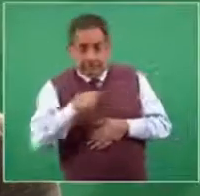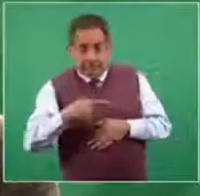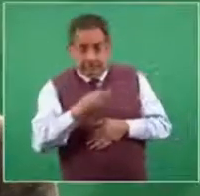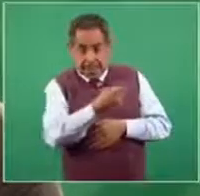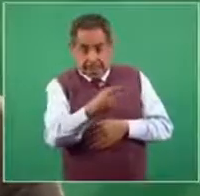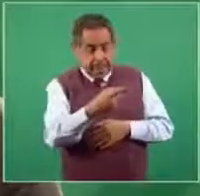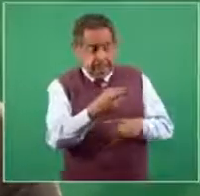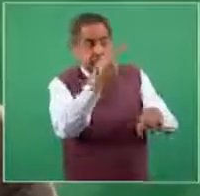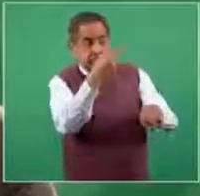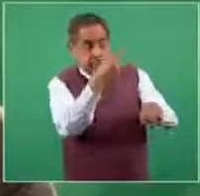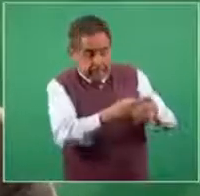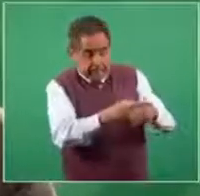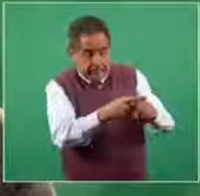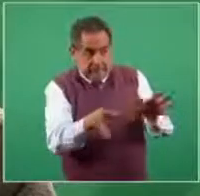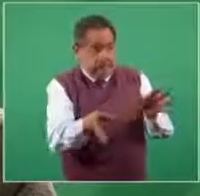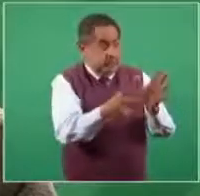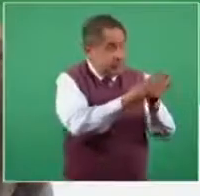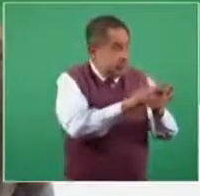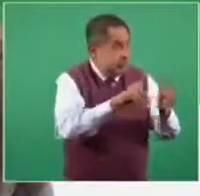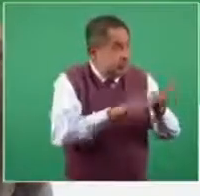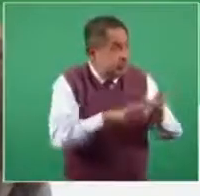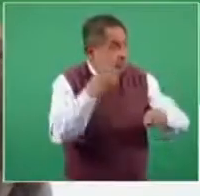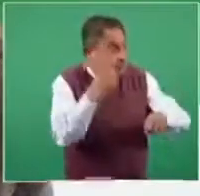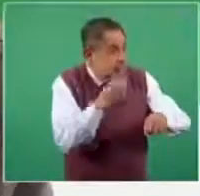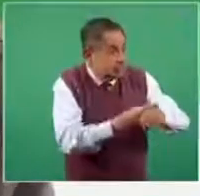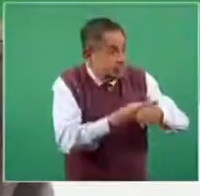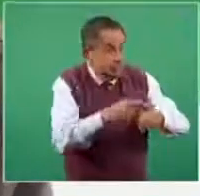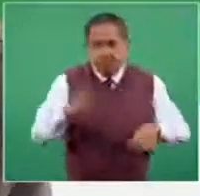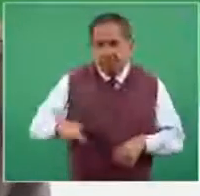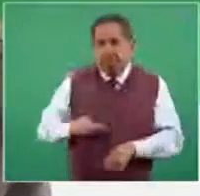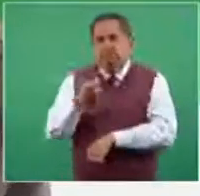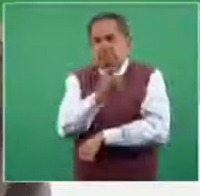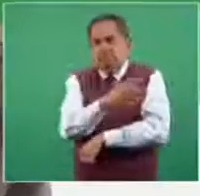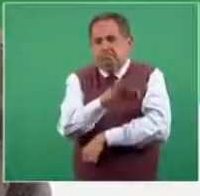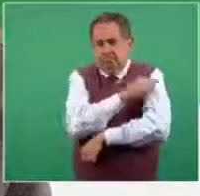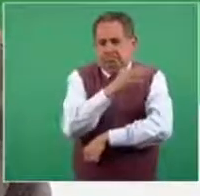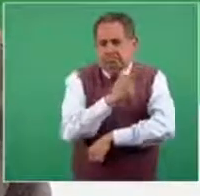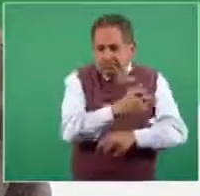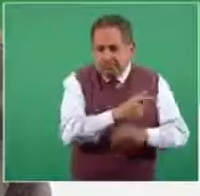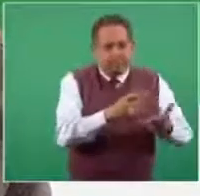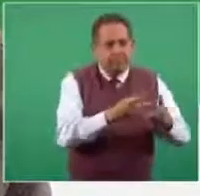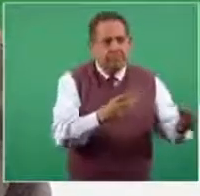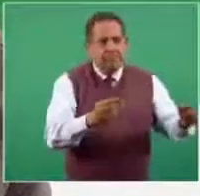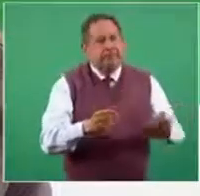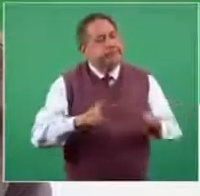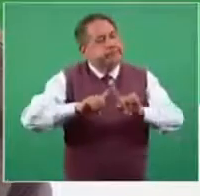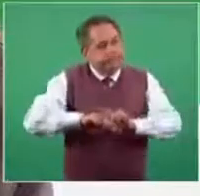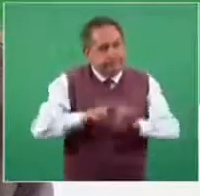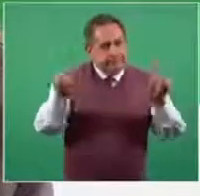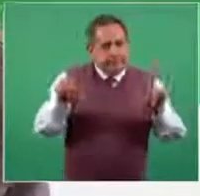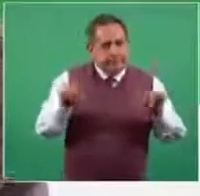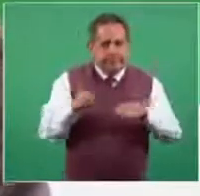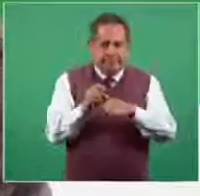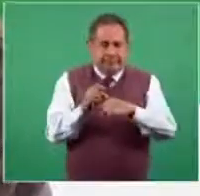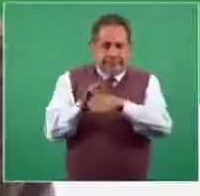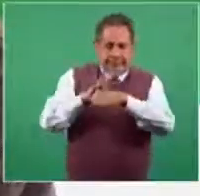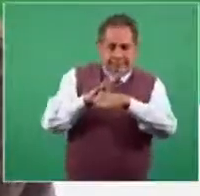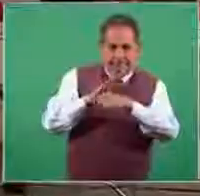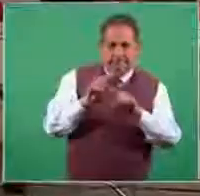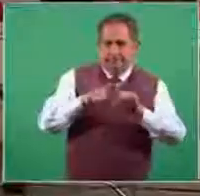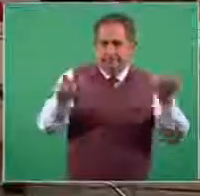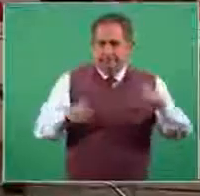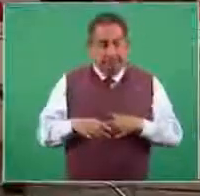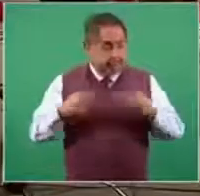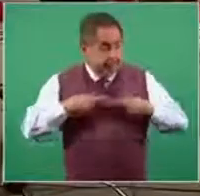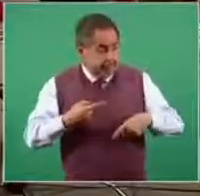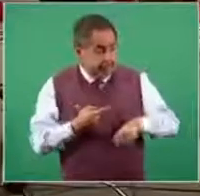un animal rabioso. Entonces, no es el caso de la vacuna contra SARS-CoV-2 que esté indicada para